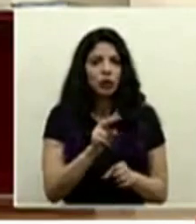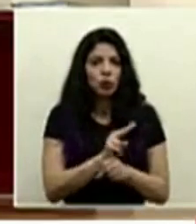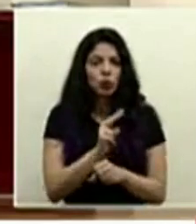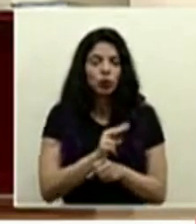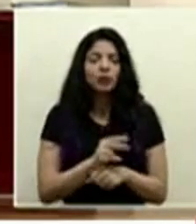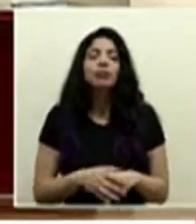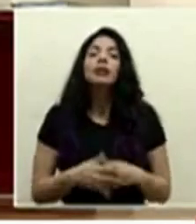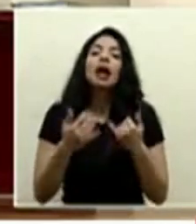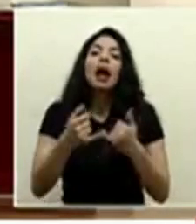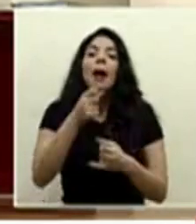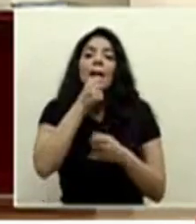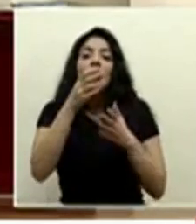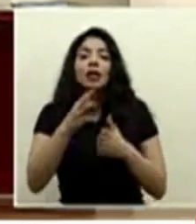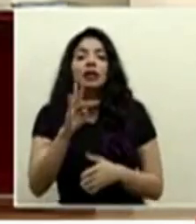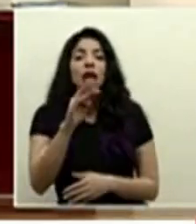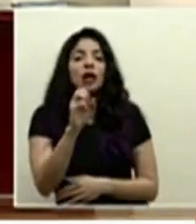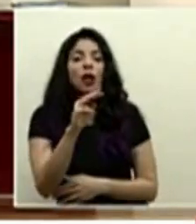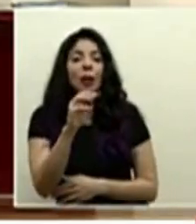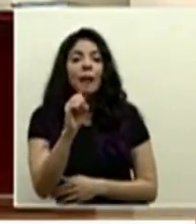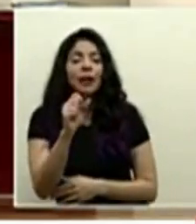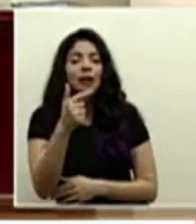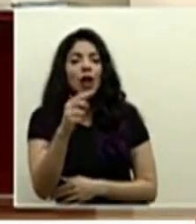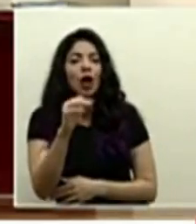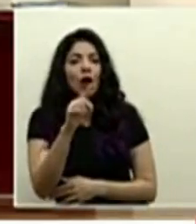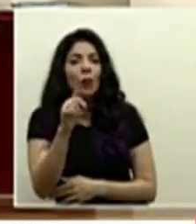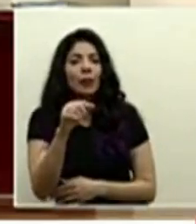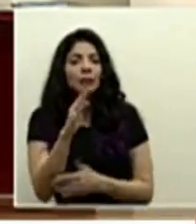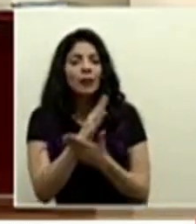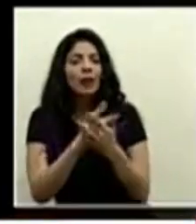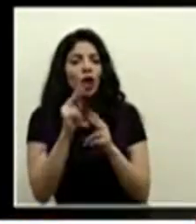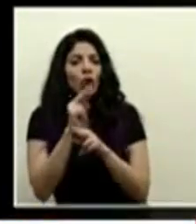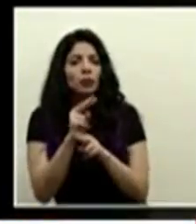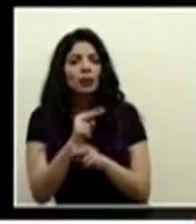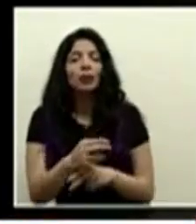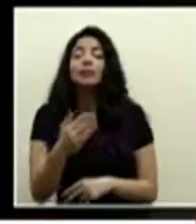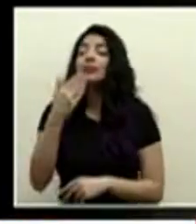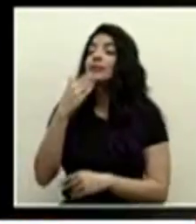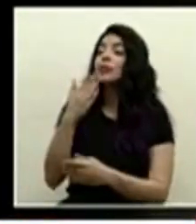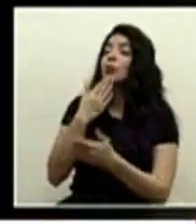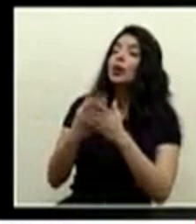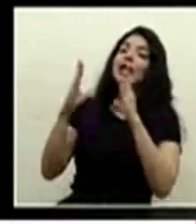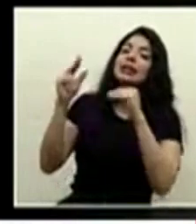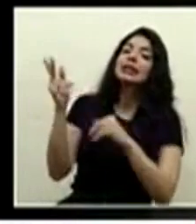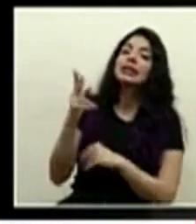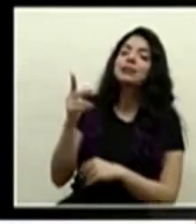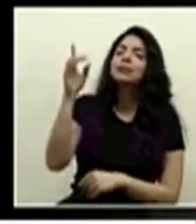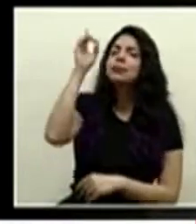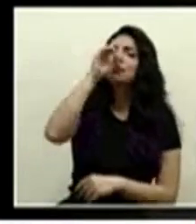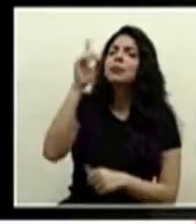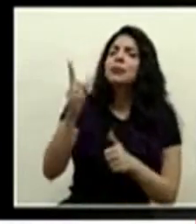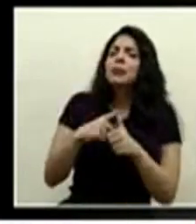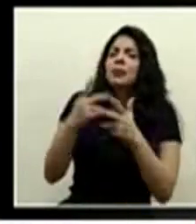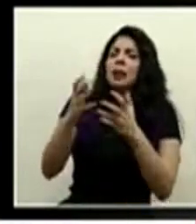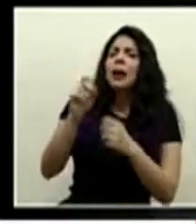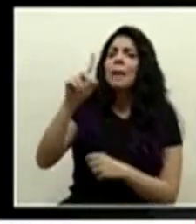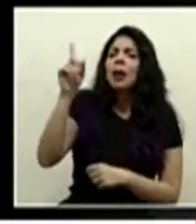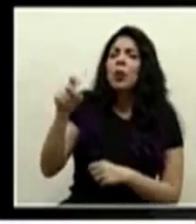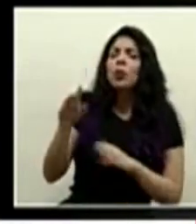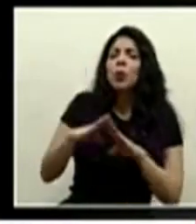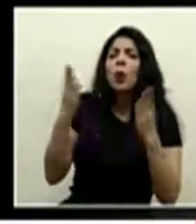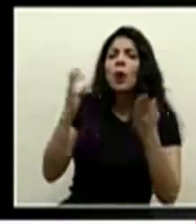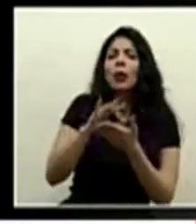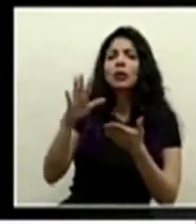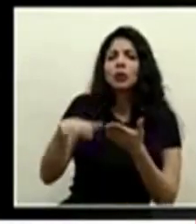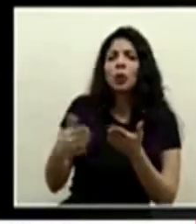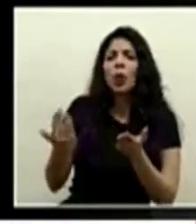continuamos con el colega Tomás Gómez del observador gracias buenas tardes a ambos don Daniel en primer lugar queremos consultarle por la reapertura de